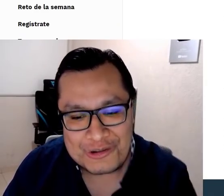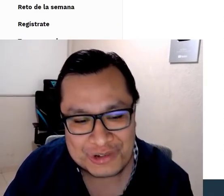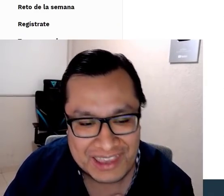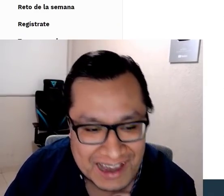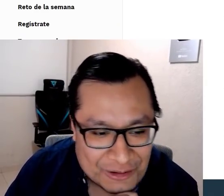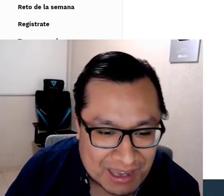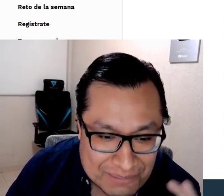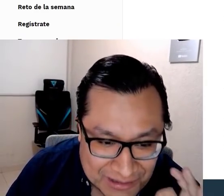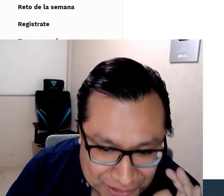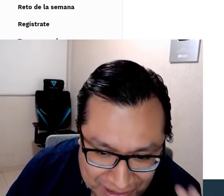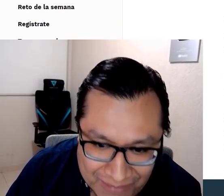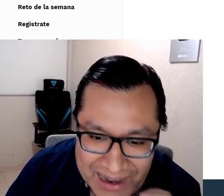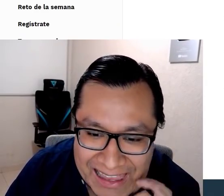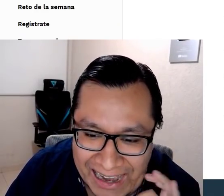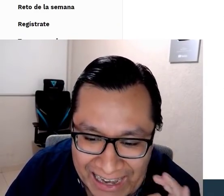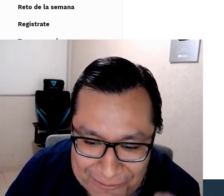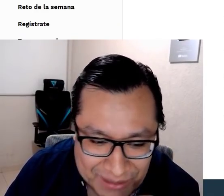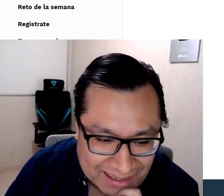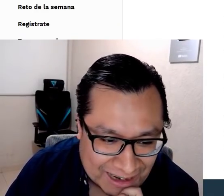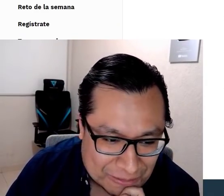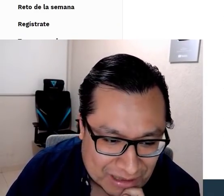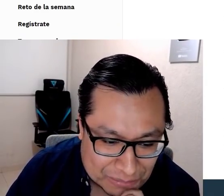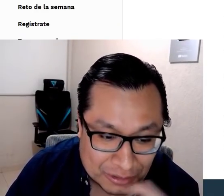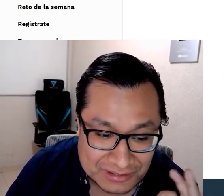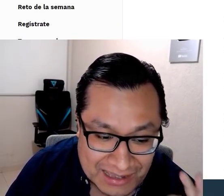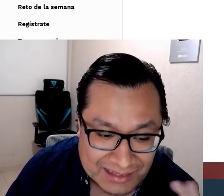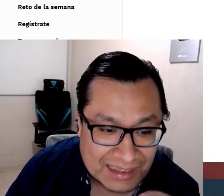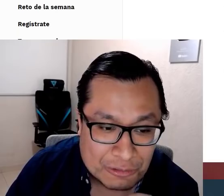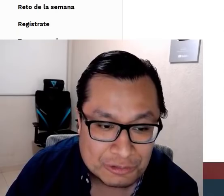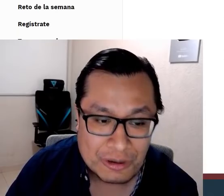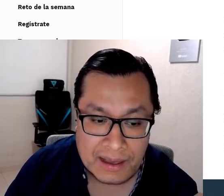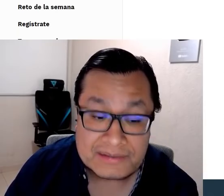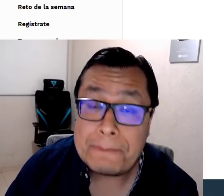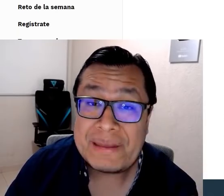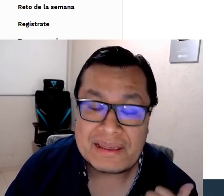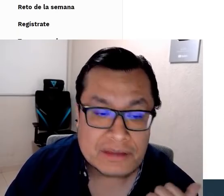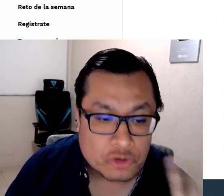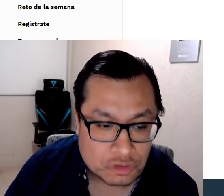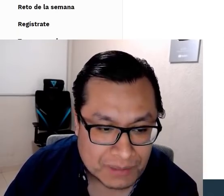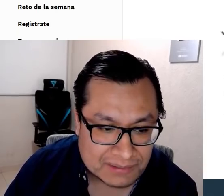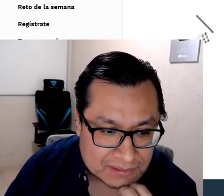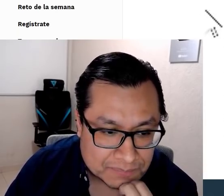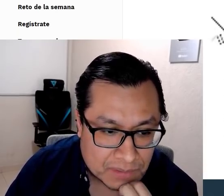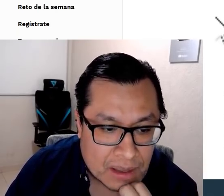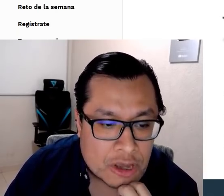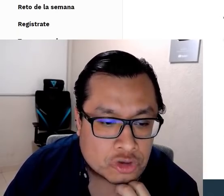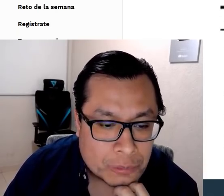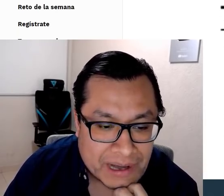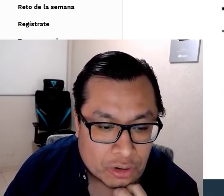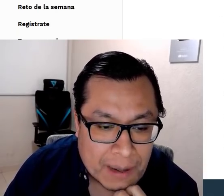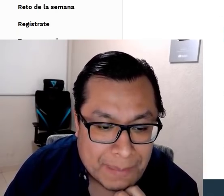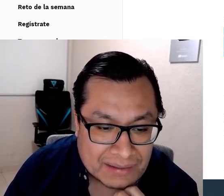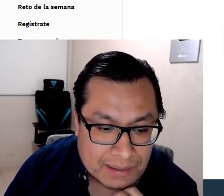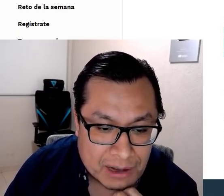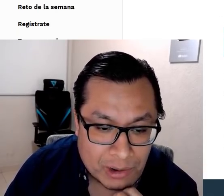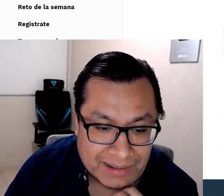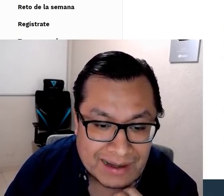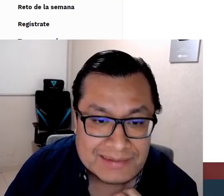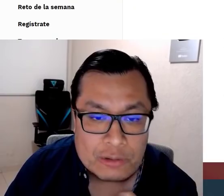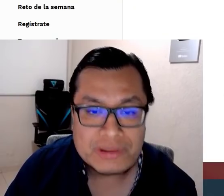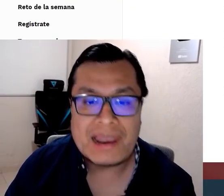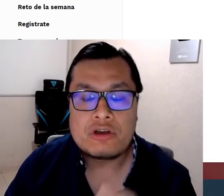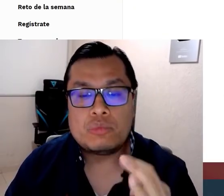otro comunicado que mencionaba y repetía lo mismo. 7 de junio. Hace apenas dos meses. Subrayó que para